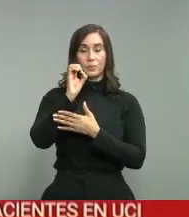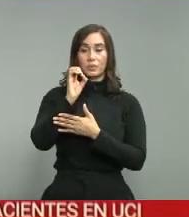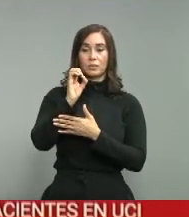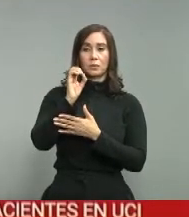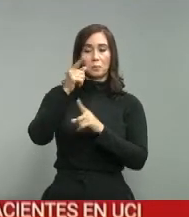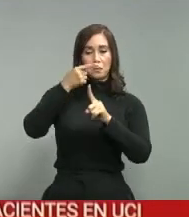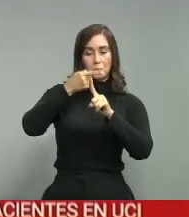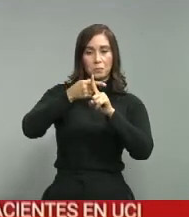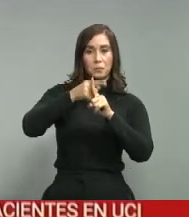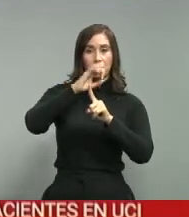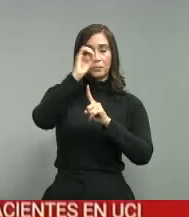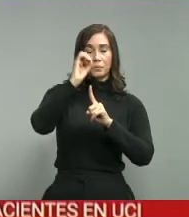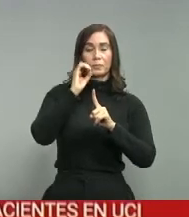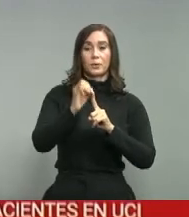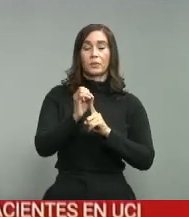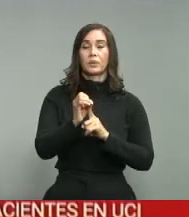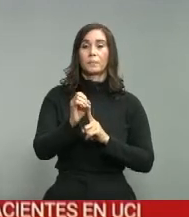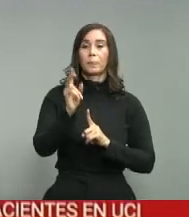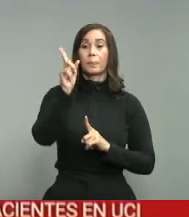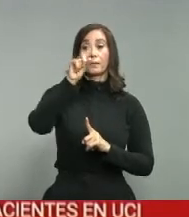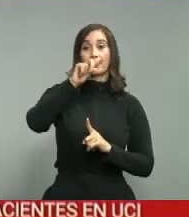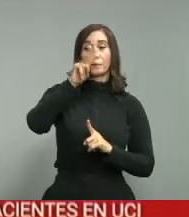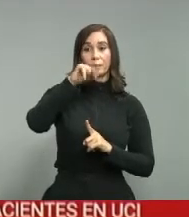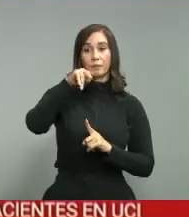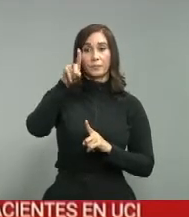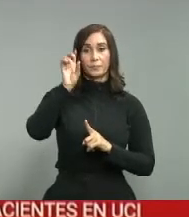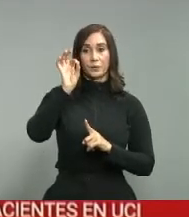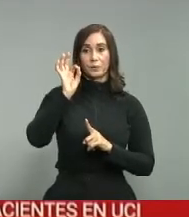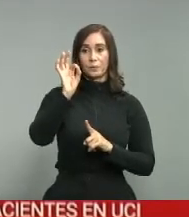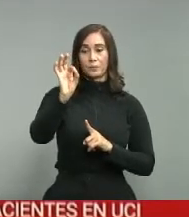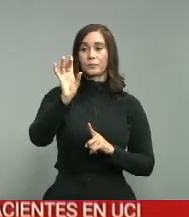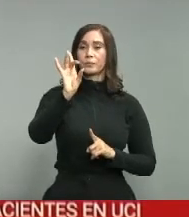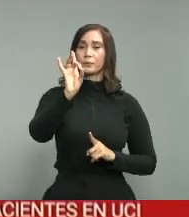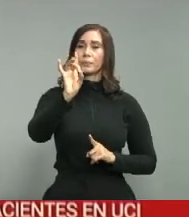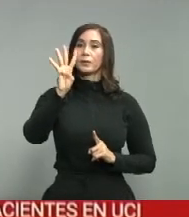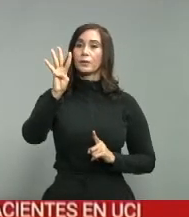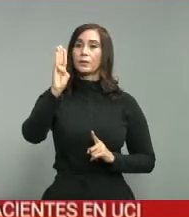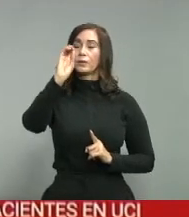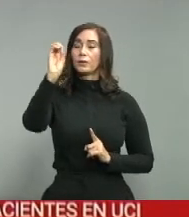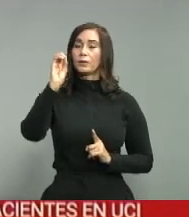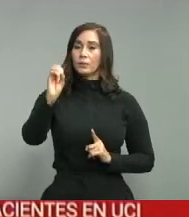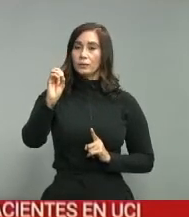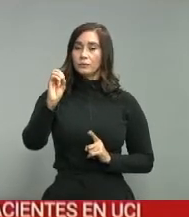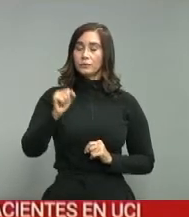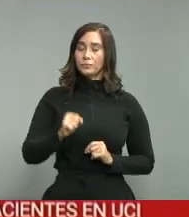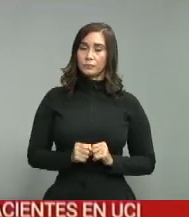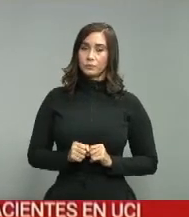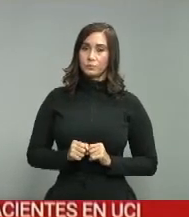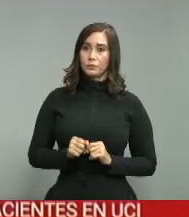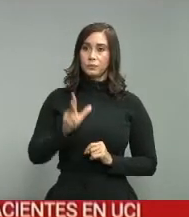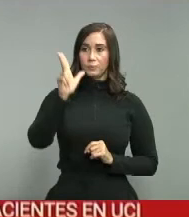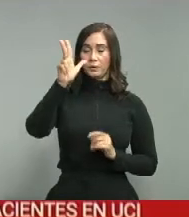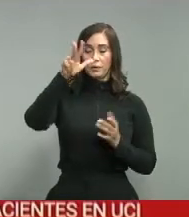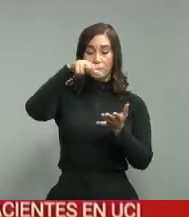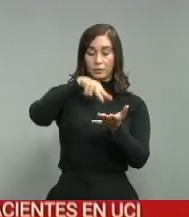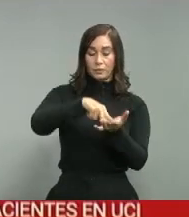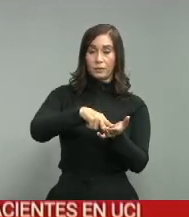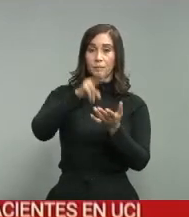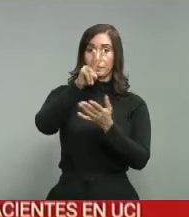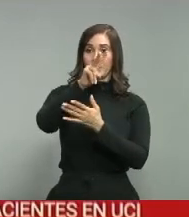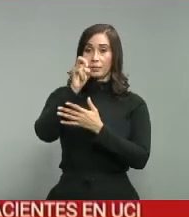tasa de positividad de 21 punto 84 por ciento 3 221